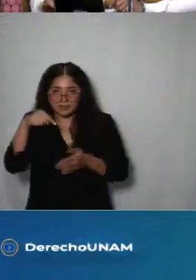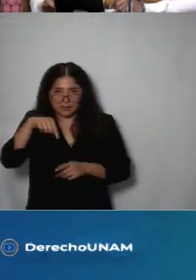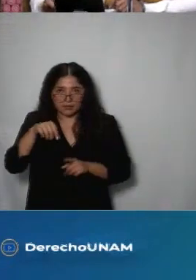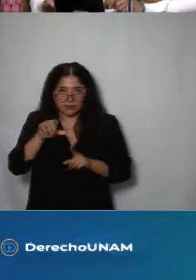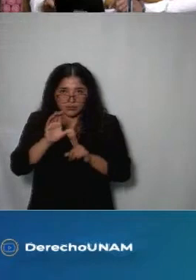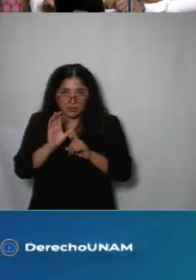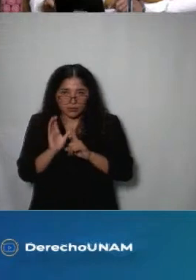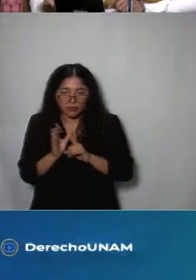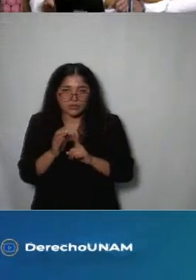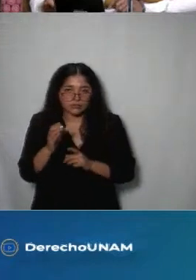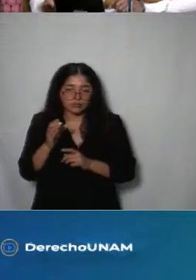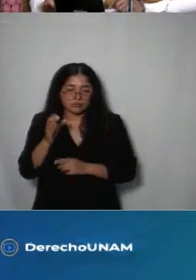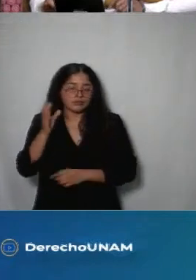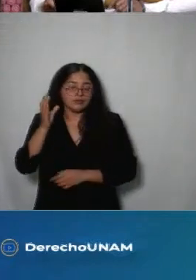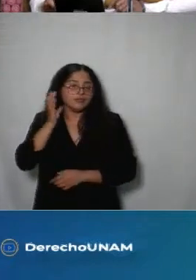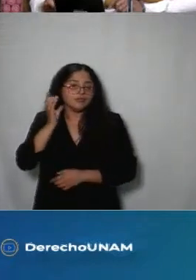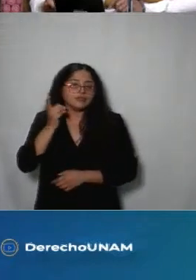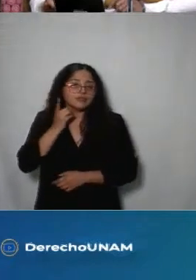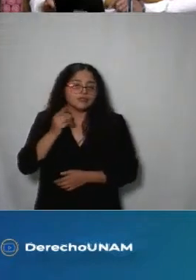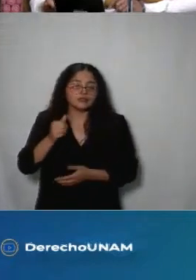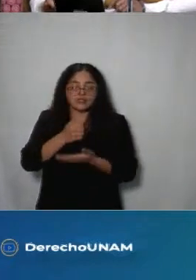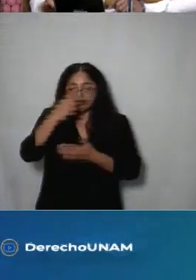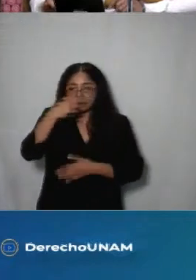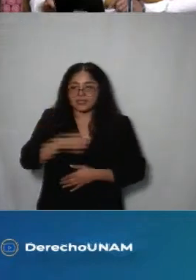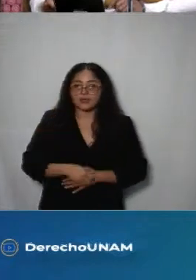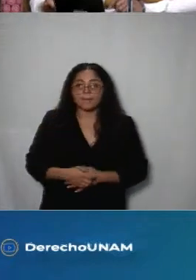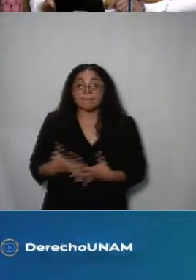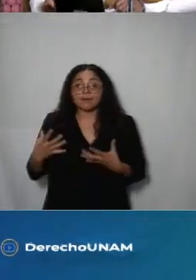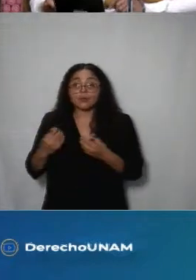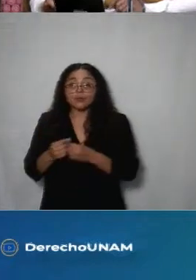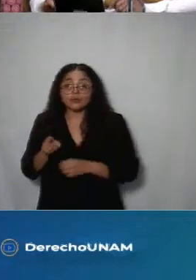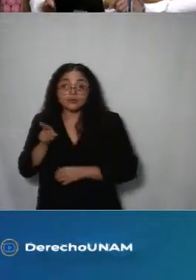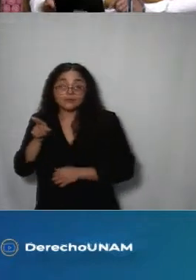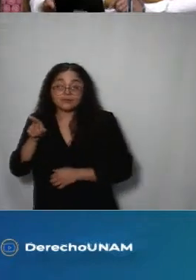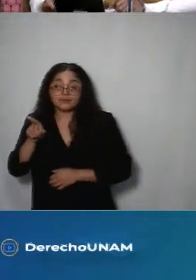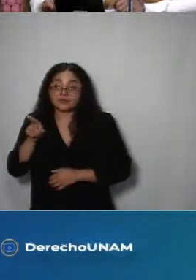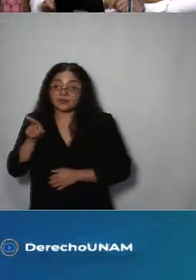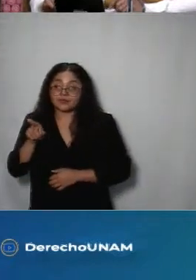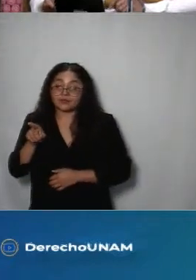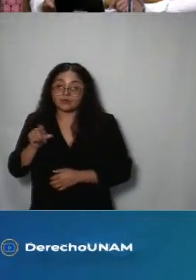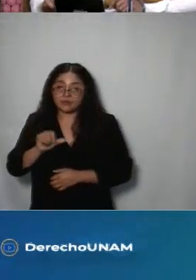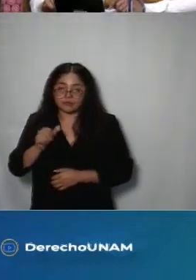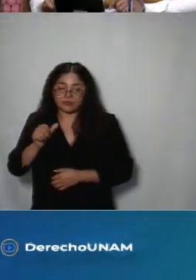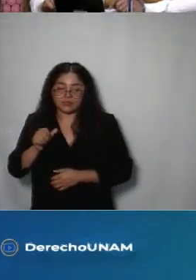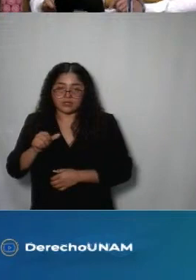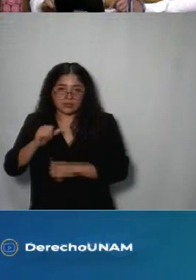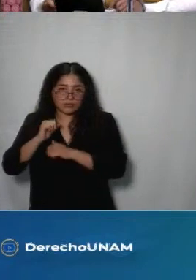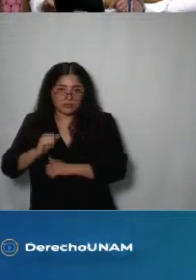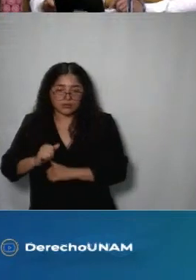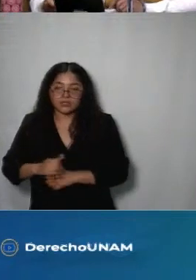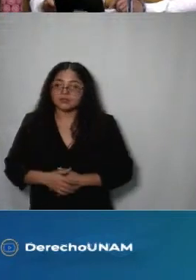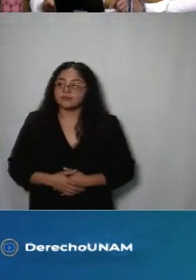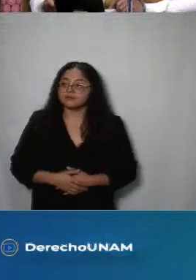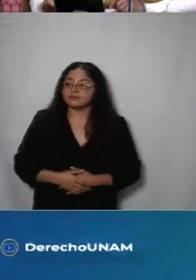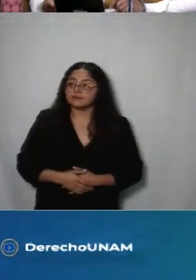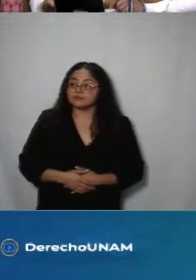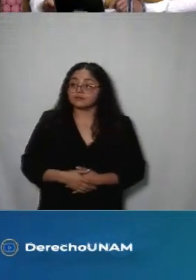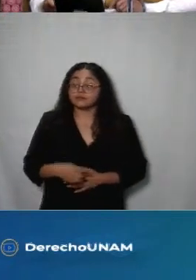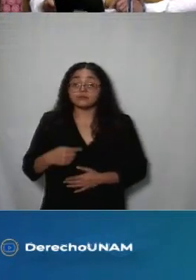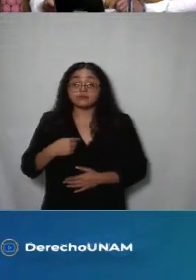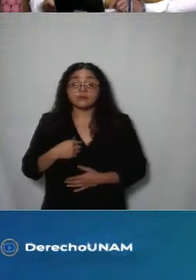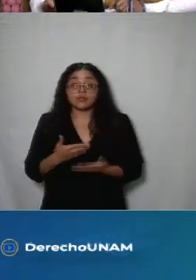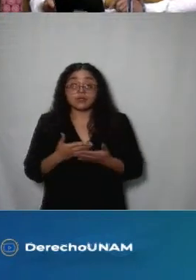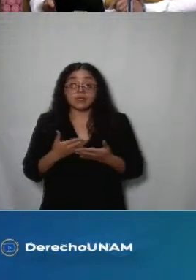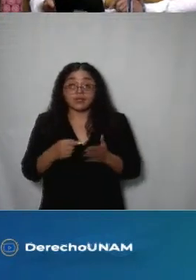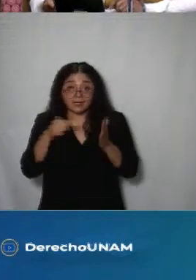local de la Ciudad de México coordinado por Kenvir Puente y Lisandro de Voto en esta edición tuve el